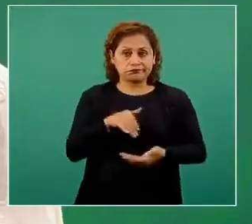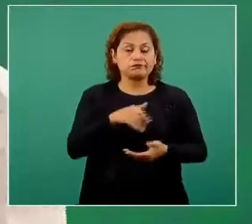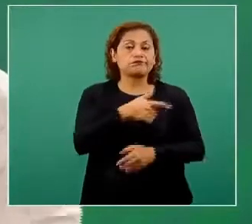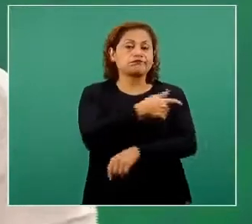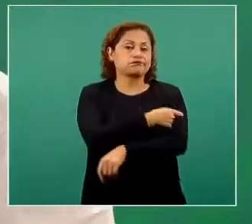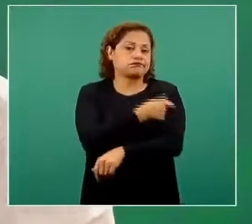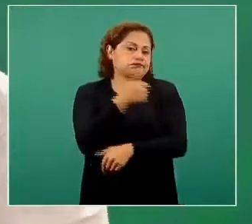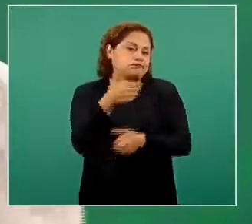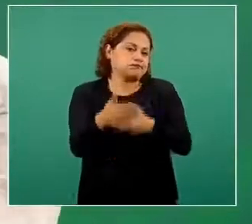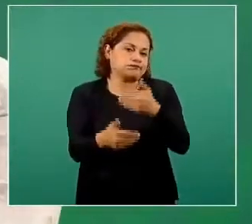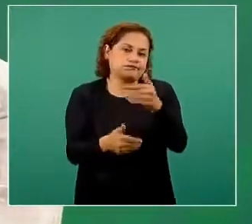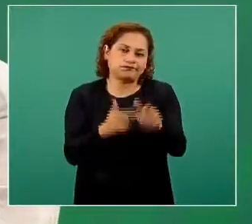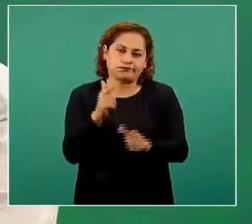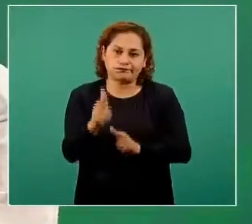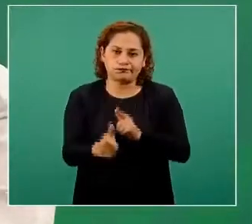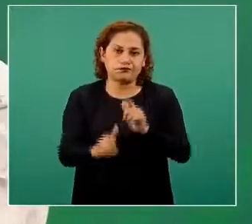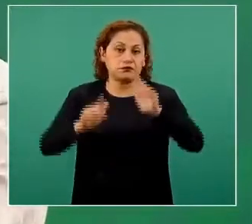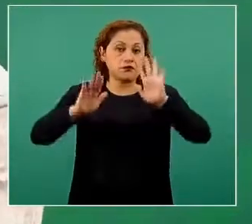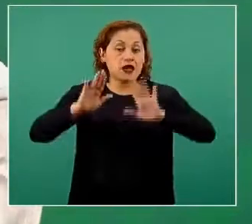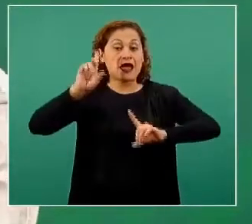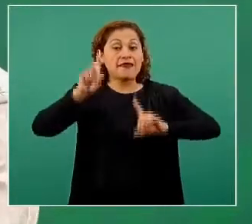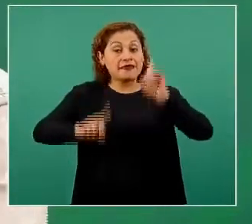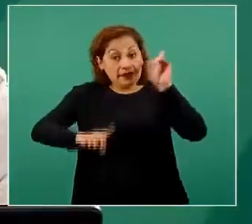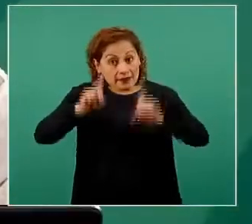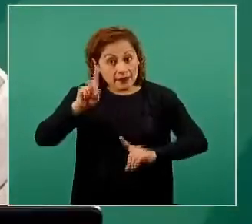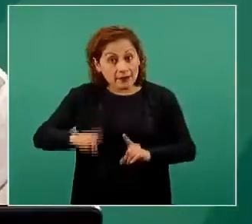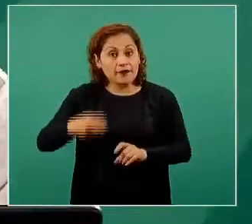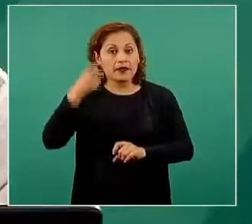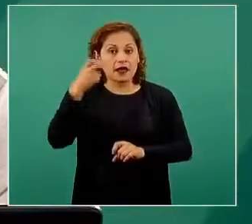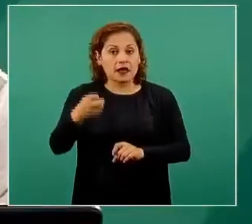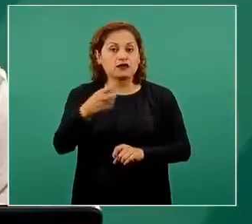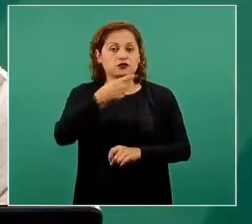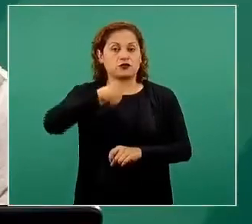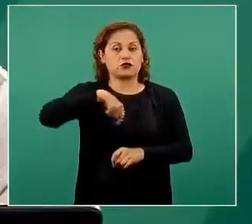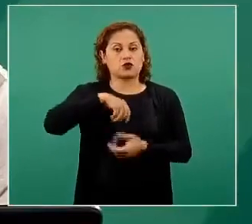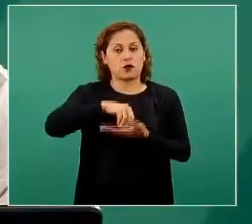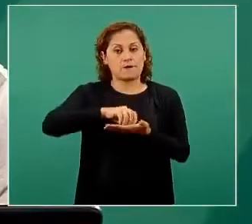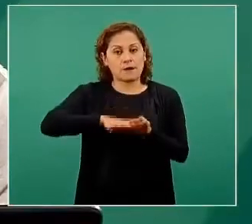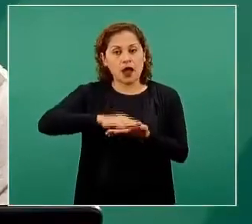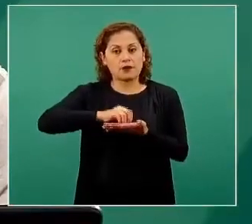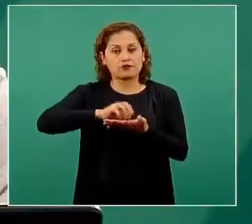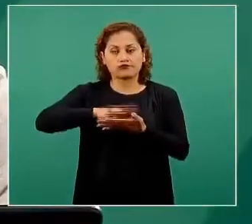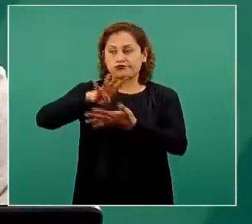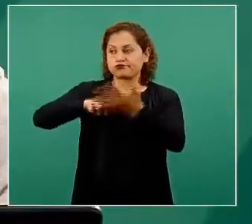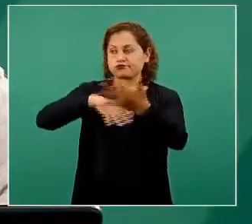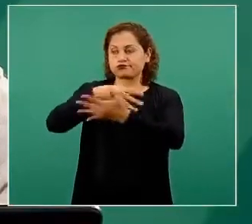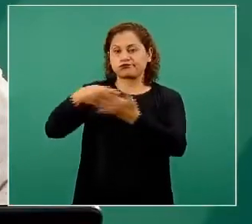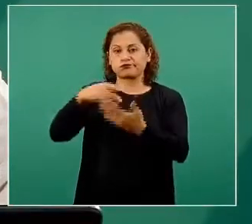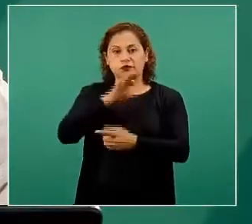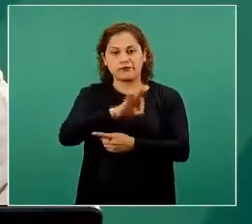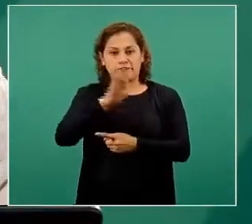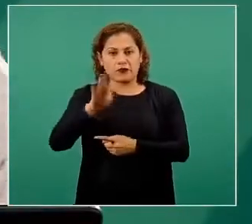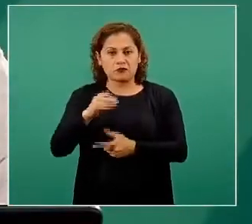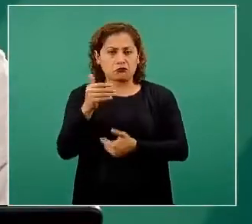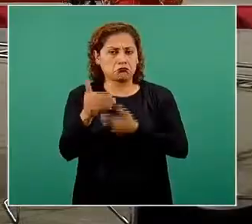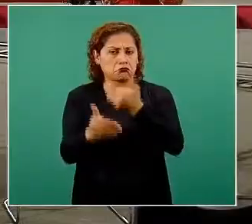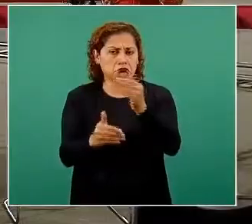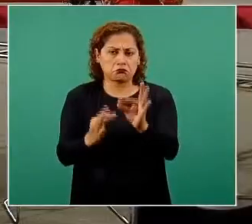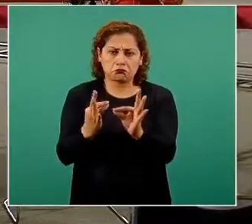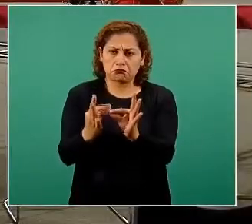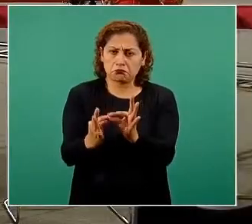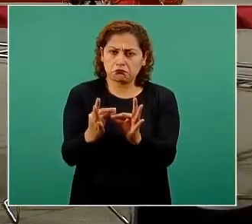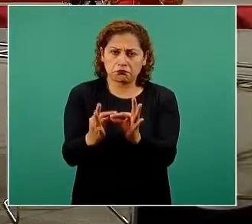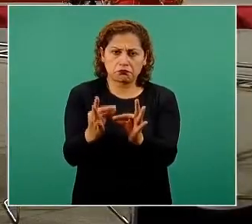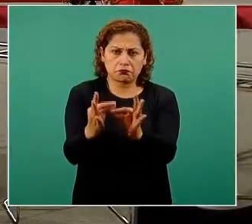consideramos que dada la velocidad a la que está programado que lleguen vamos en buen camino para lograr las metas del programa hasta